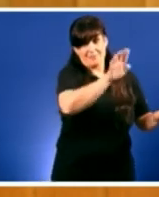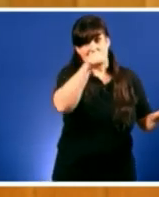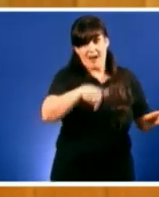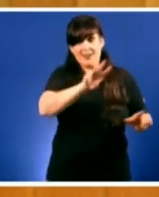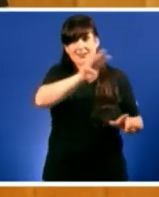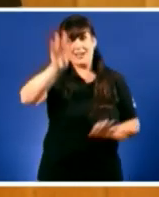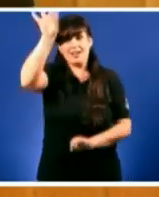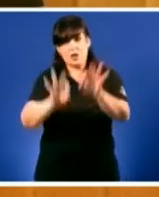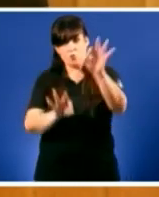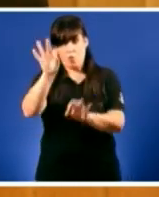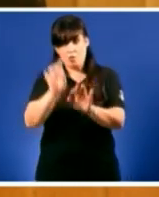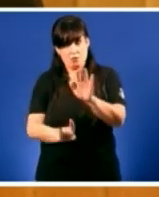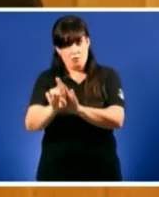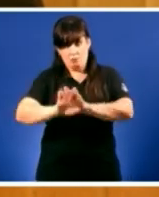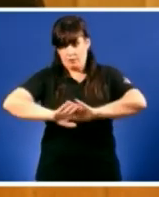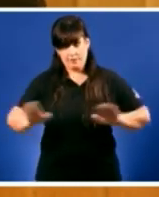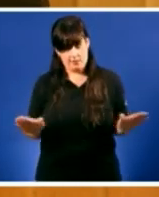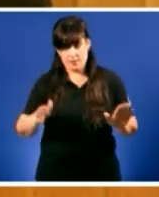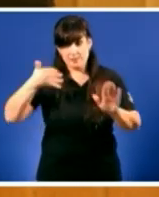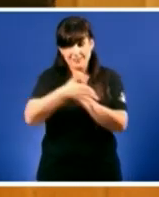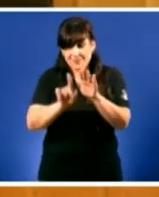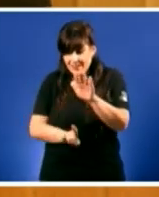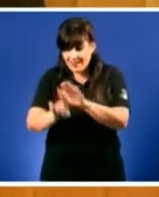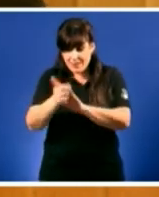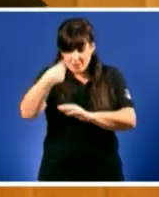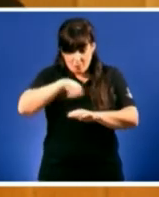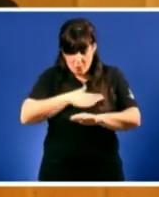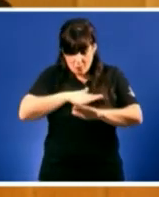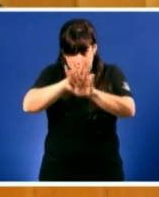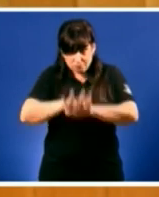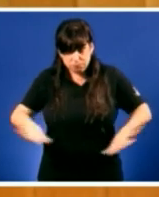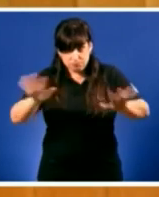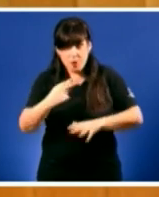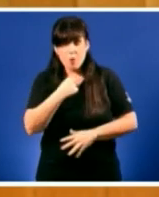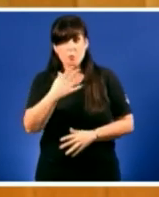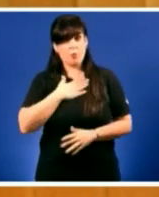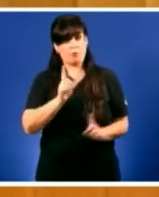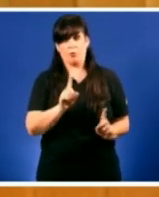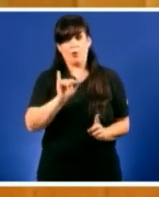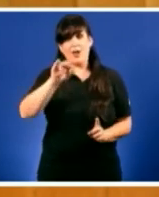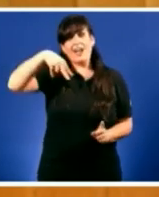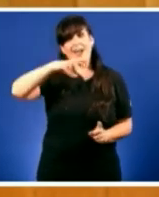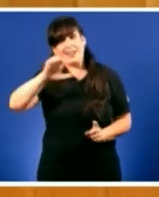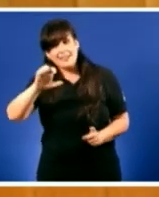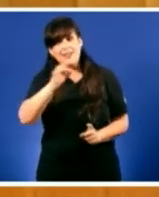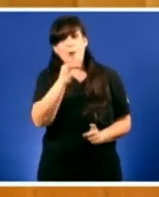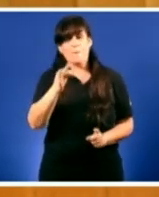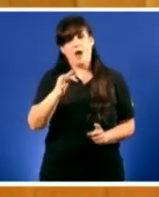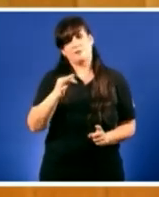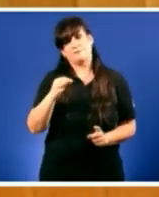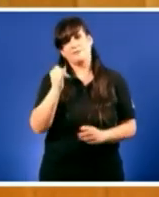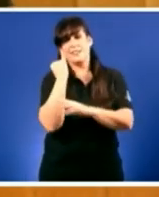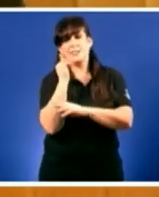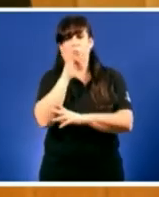crecemento señor Fijó. Non o digo eu dio o INE e tamén o Instituto Galego de Estadística.